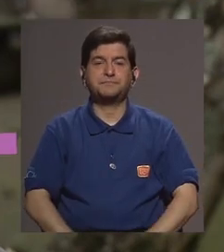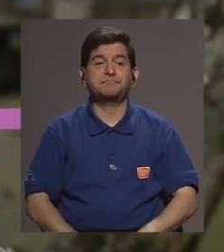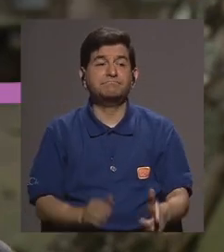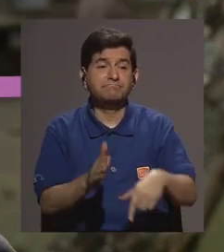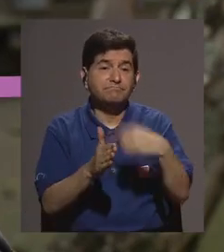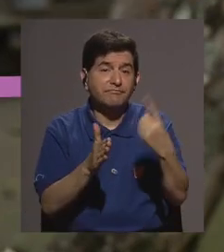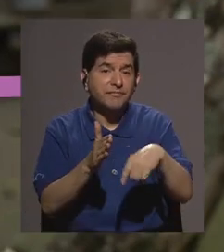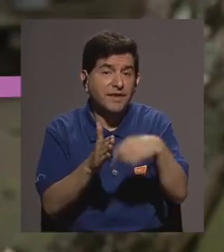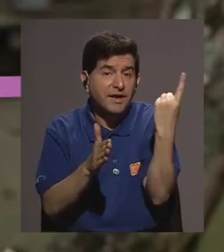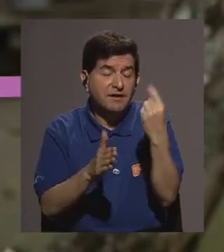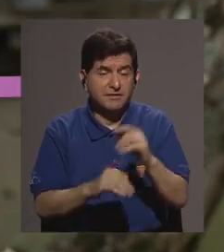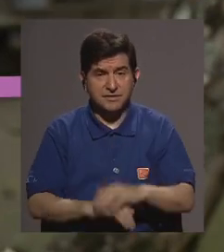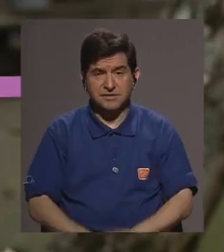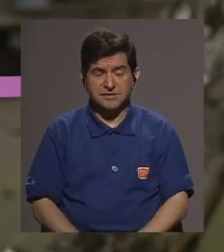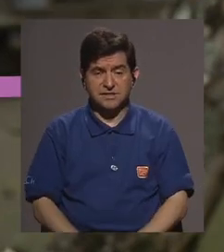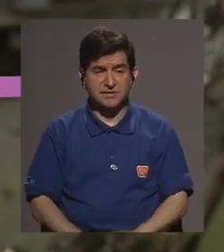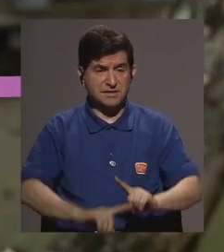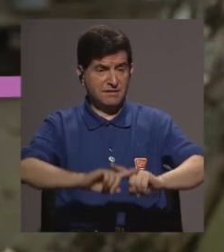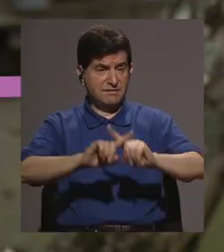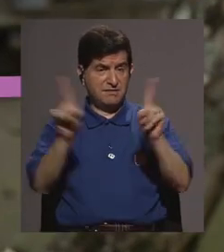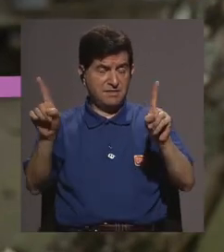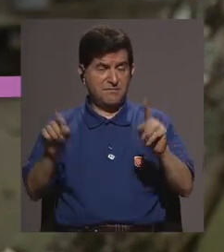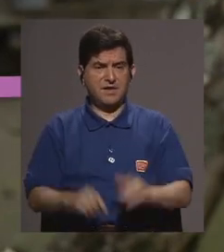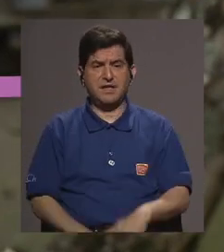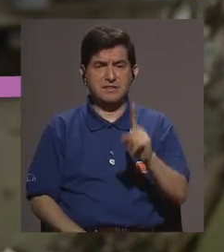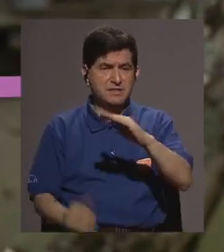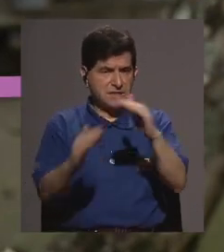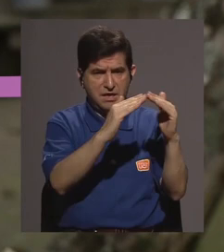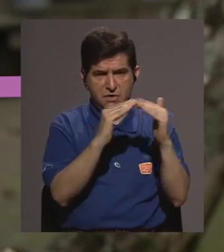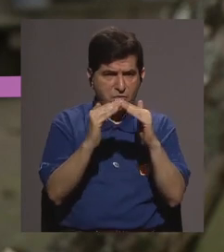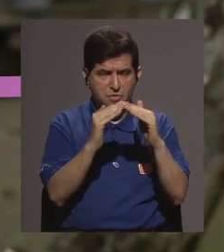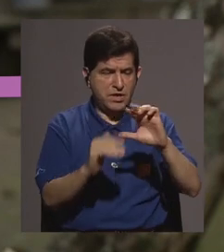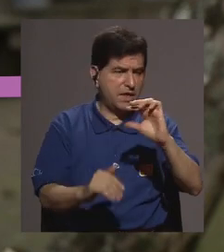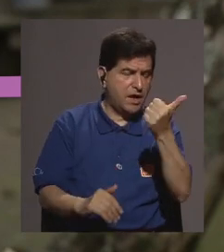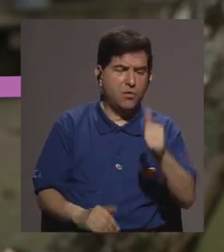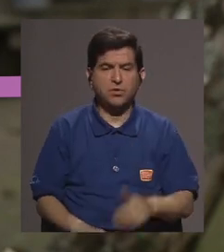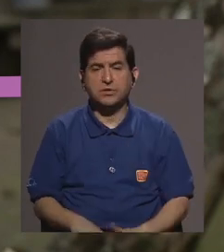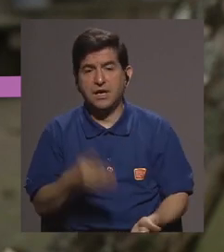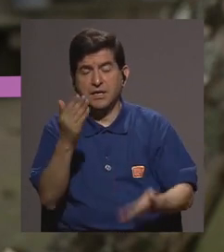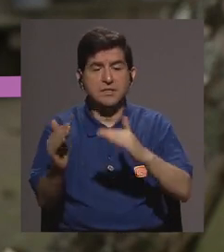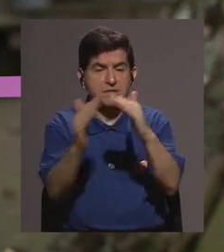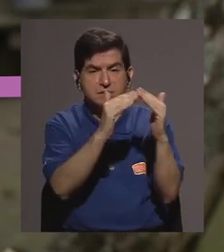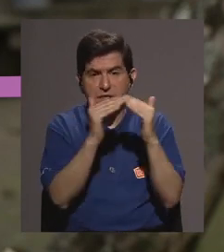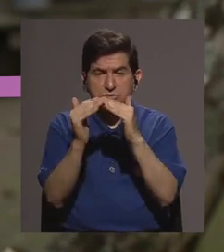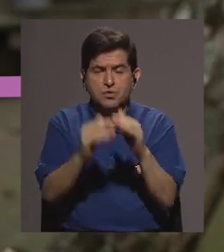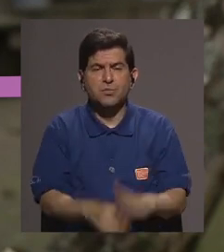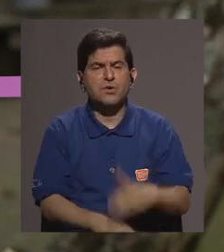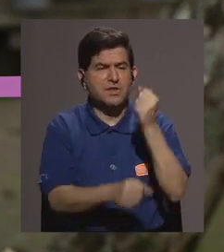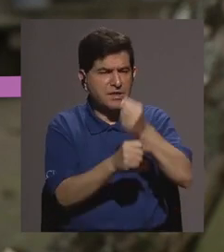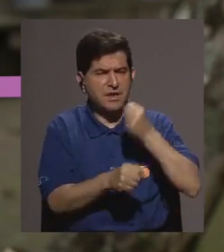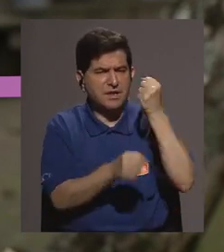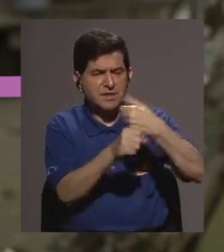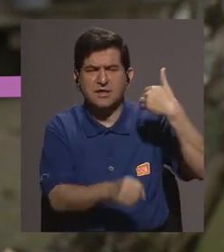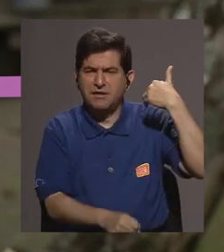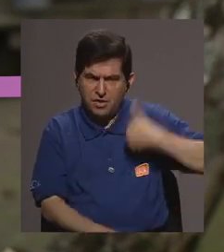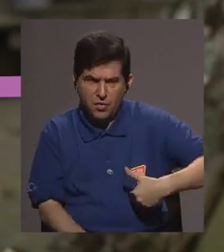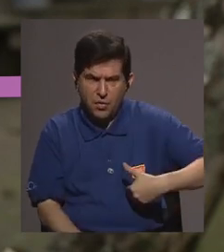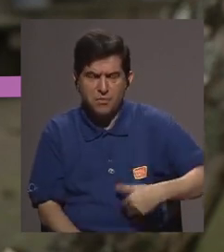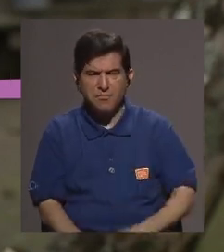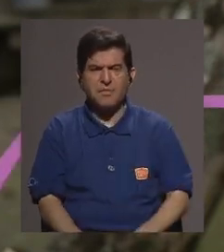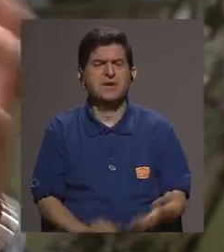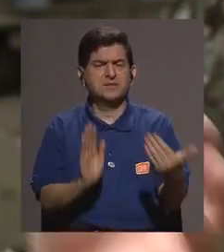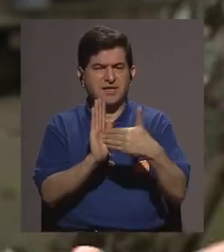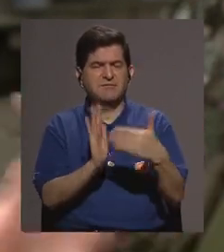a veces difiere de una comunidad a otra por ejemplo si es una comunidad laboral de hombres